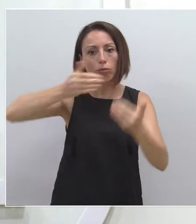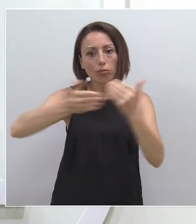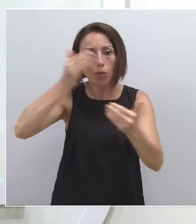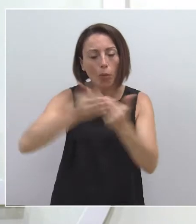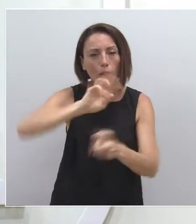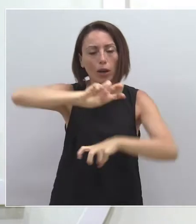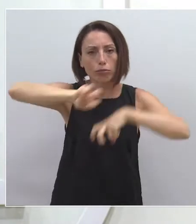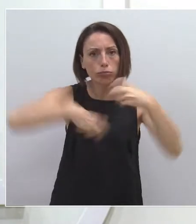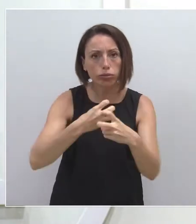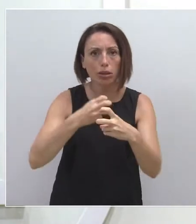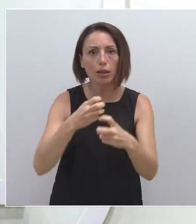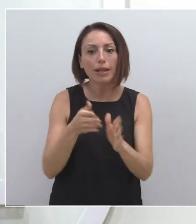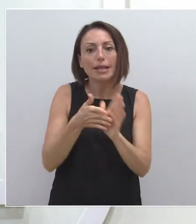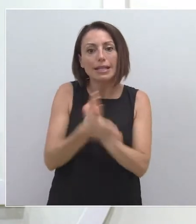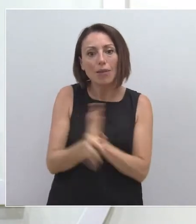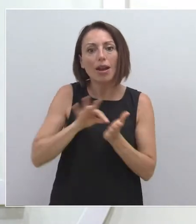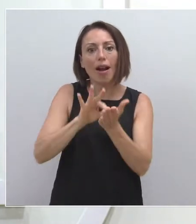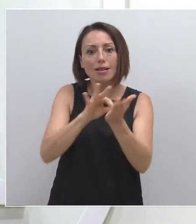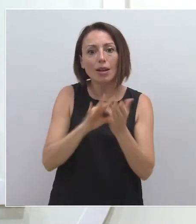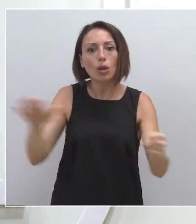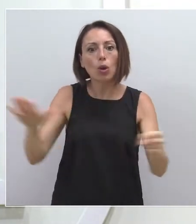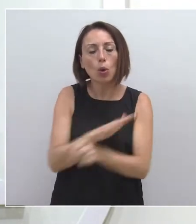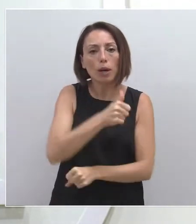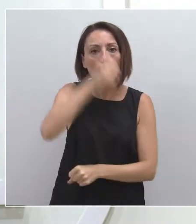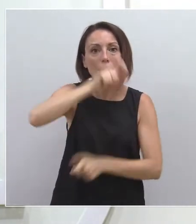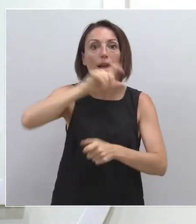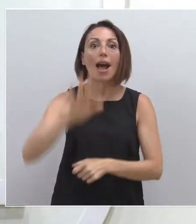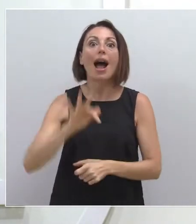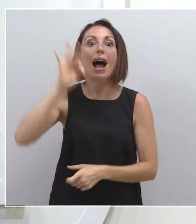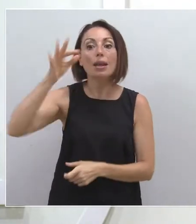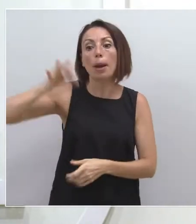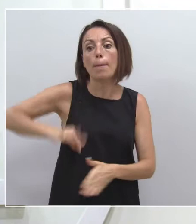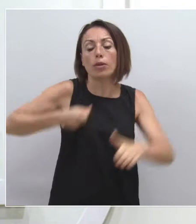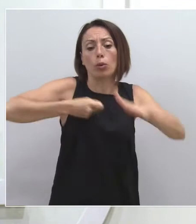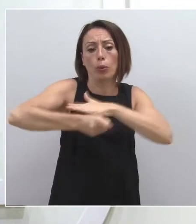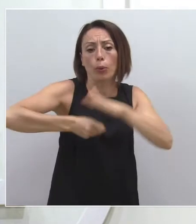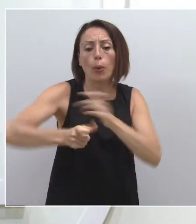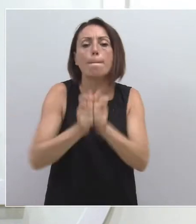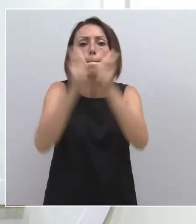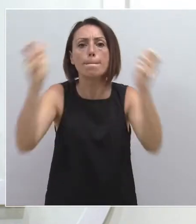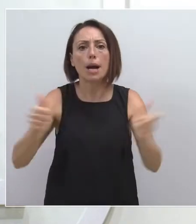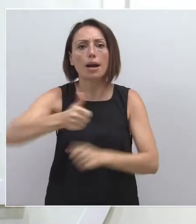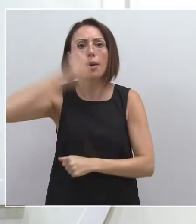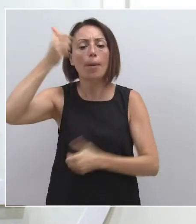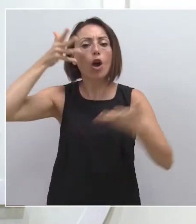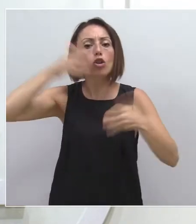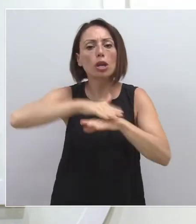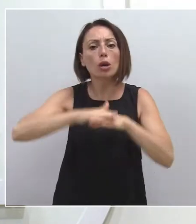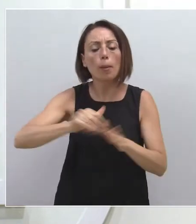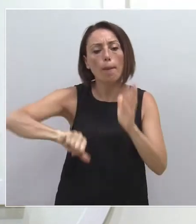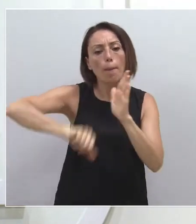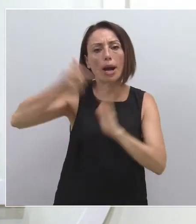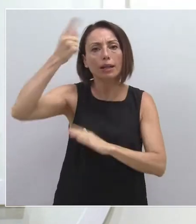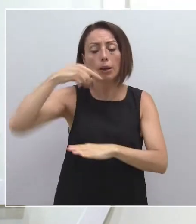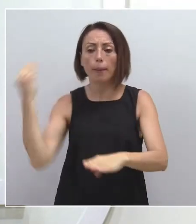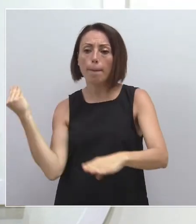para poder incrementar tanto los servicios como la plantilla de profesionales sanitarios. Además, el Consejo de Gobierno ha aprobado